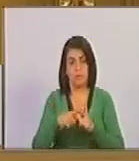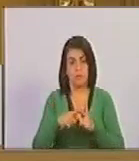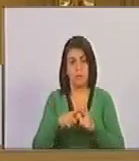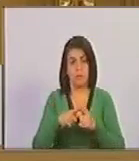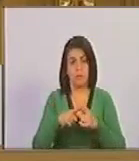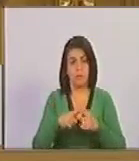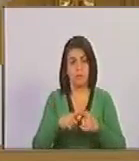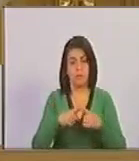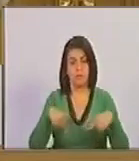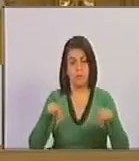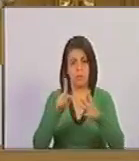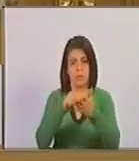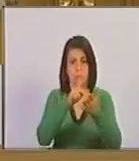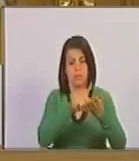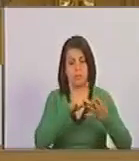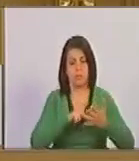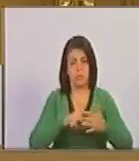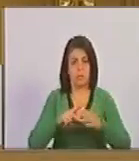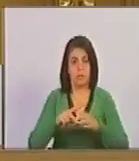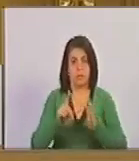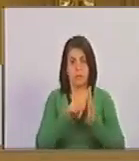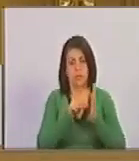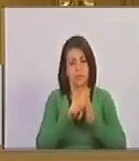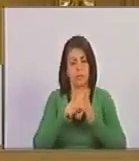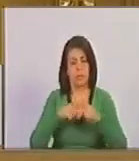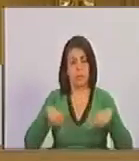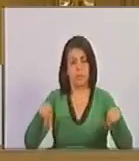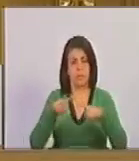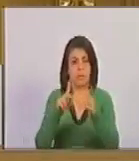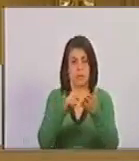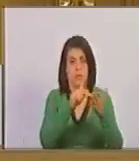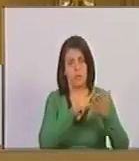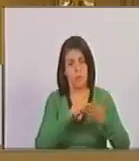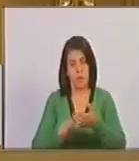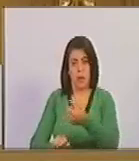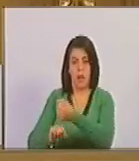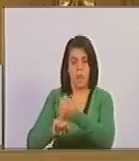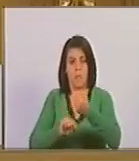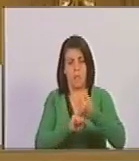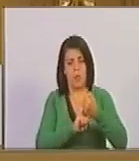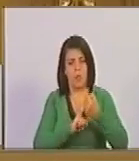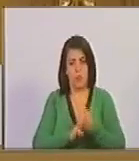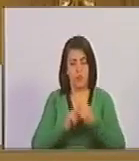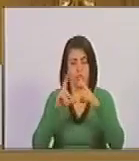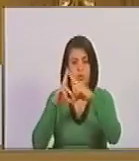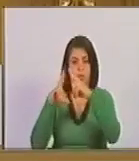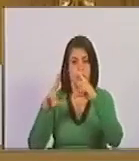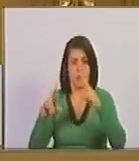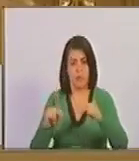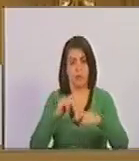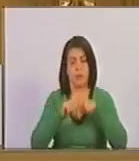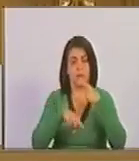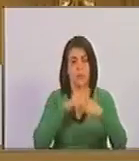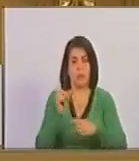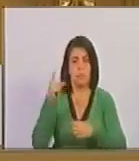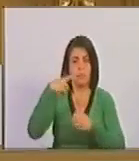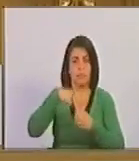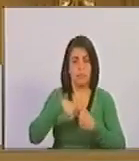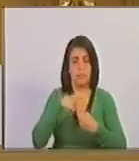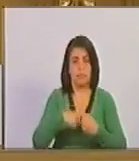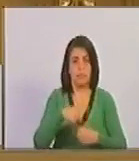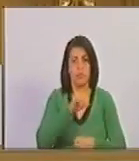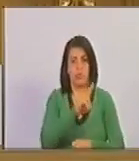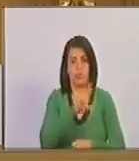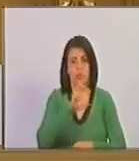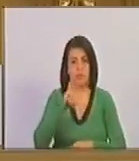participamos en los grupos de solidaridad con Nicaragua, luego nos incorporamos a las universidades